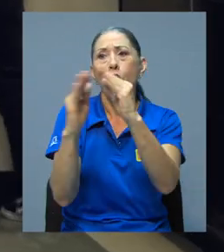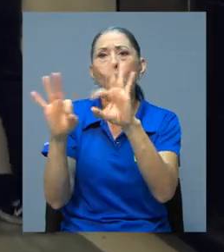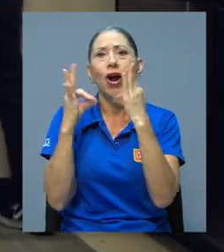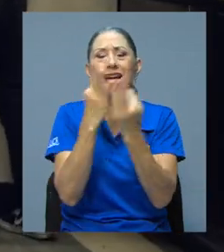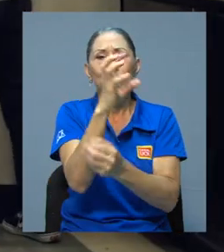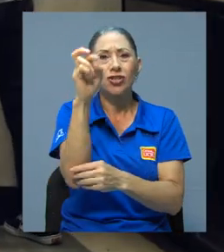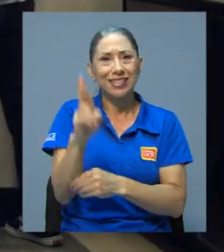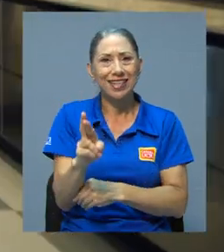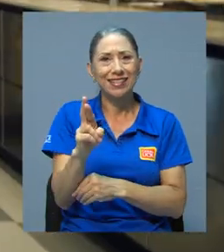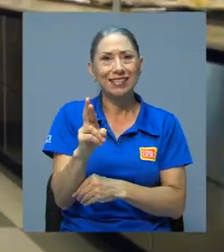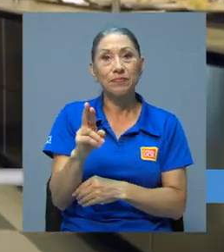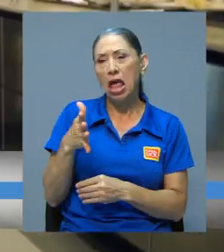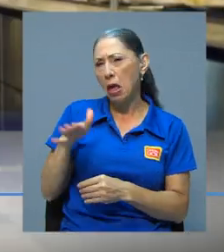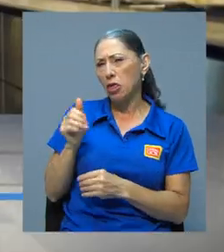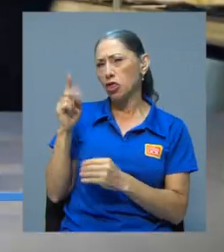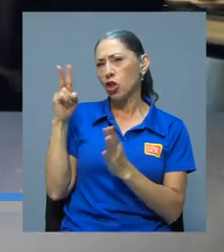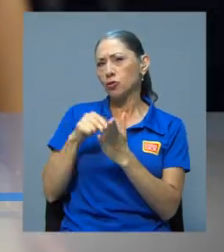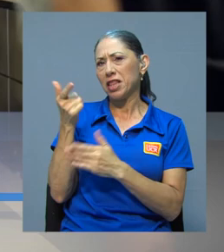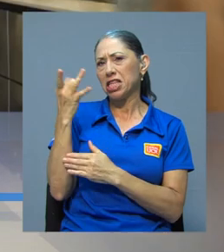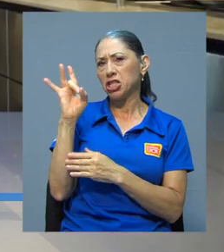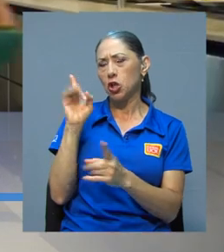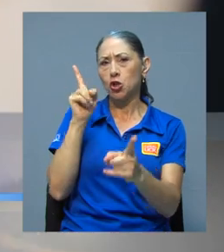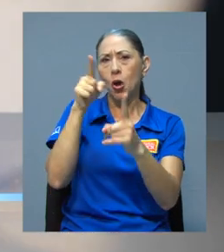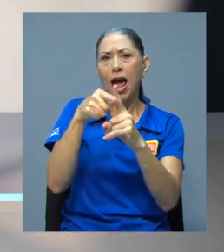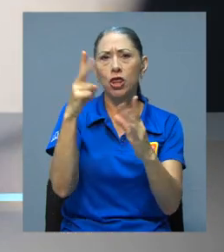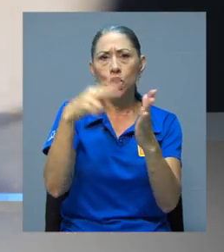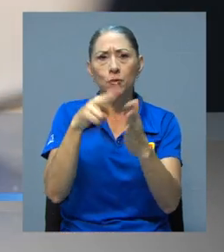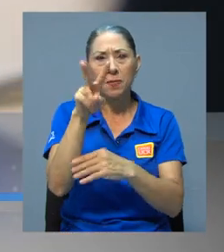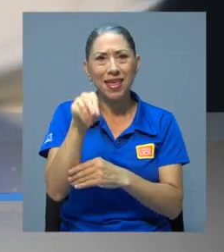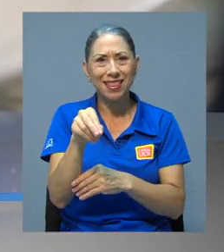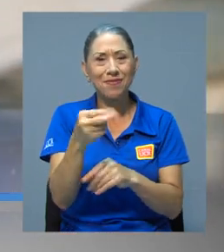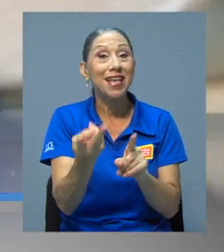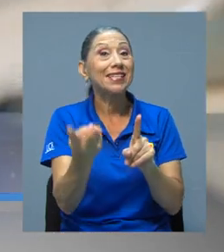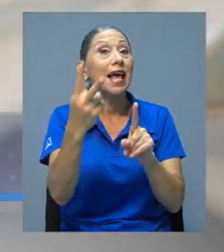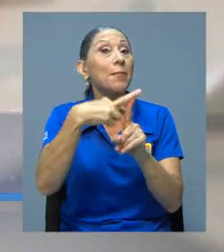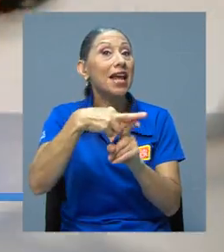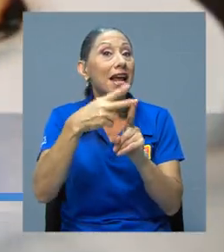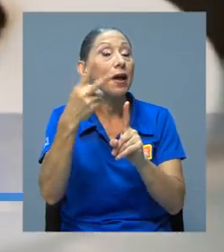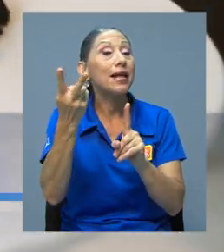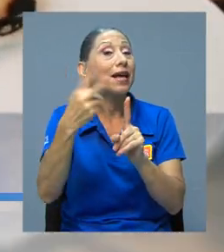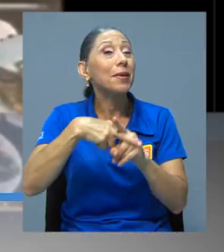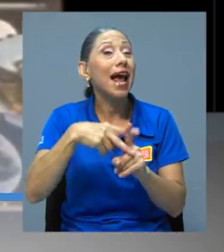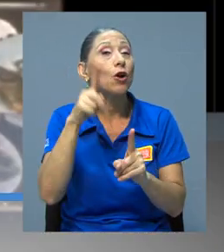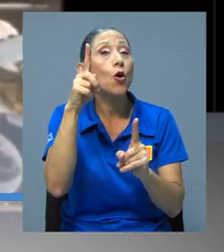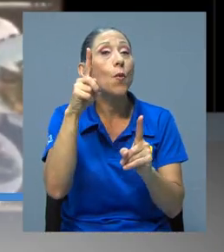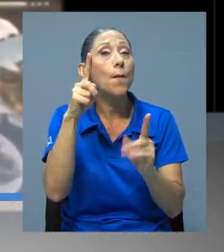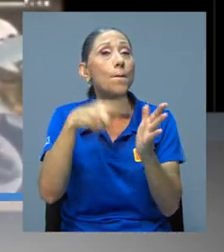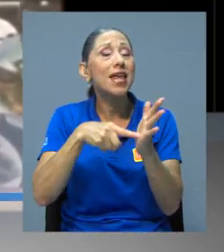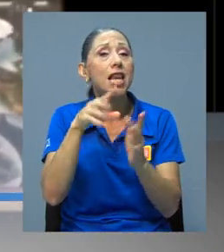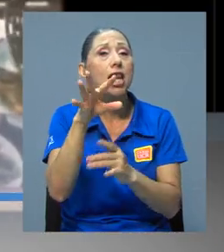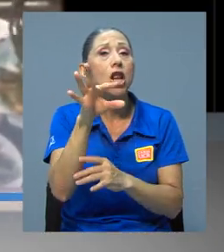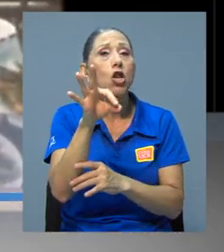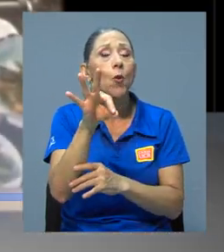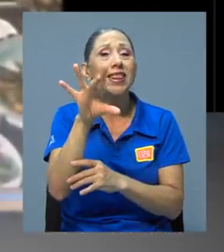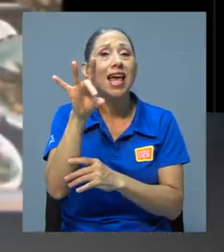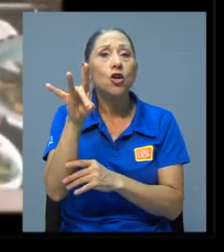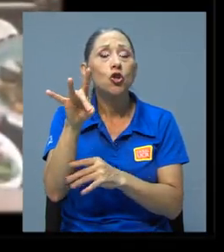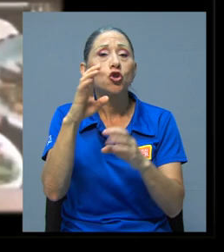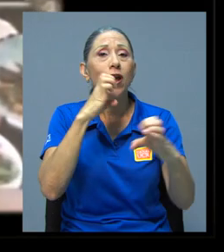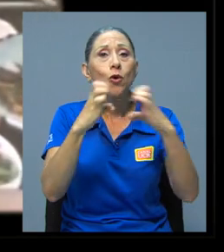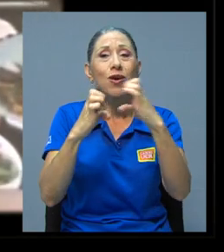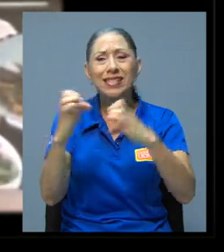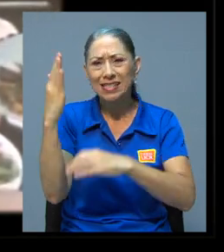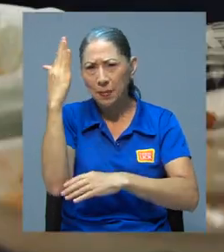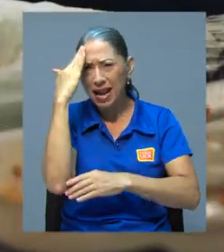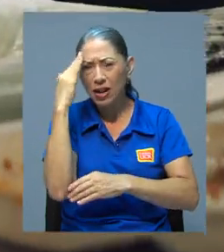Para esto, entre el 2018 y el 2020, se aplicaron 1.098 encuestas para conocer el comportamiento de la población